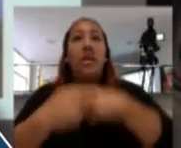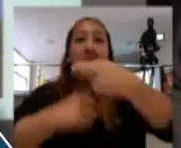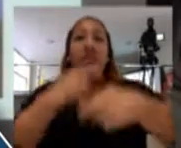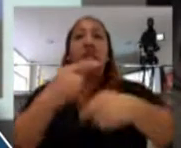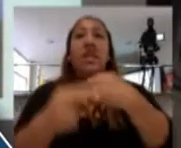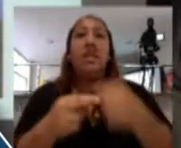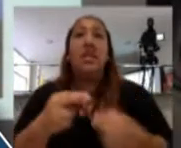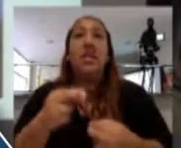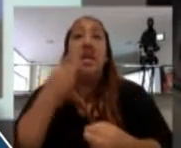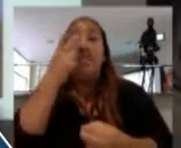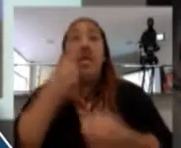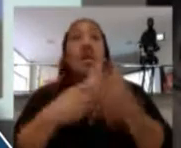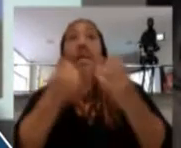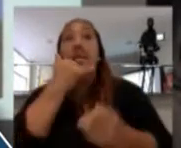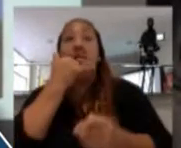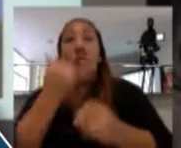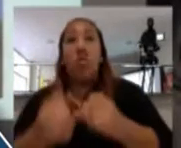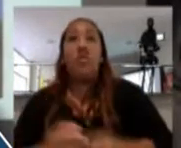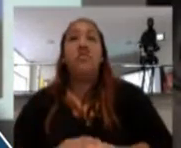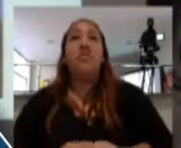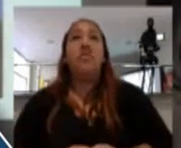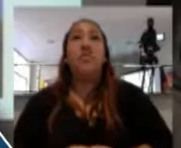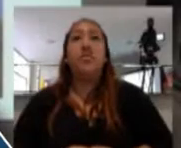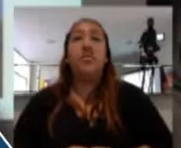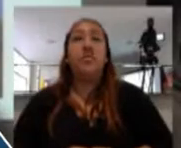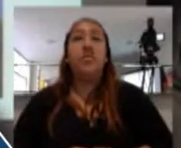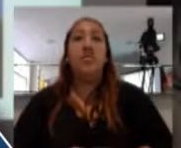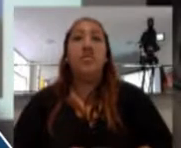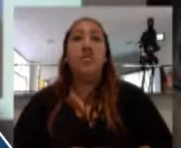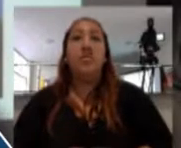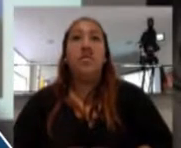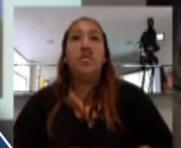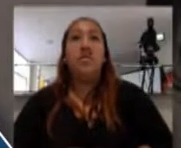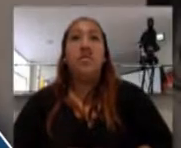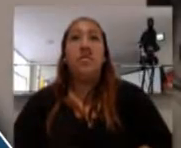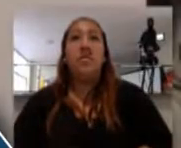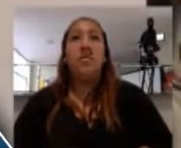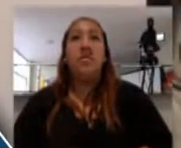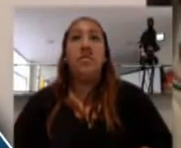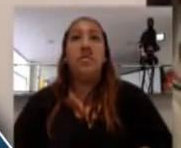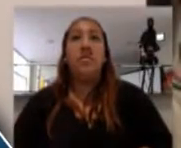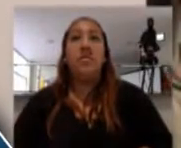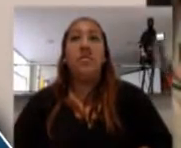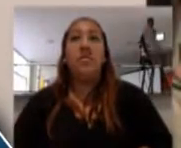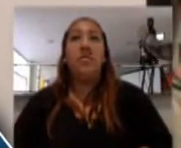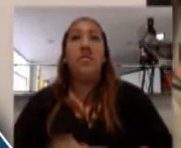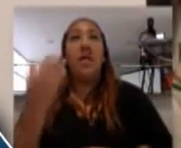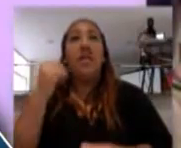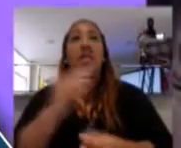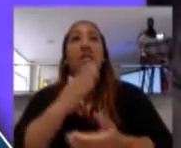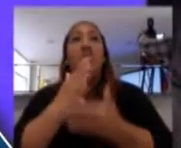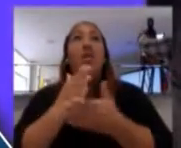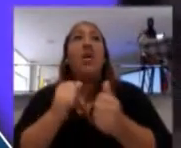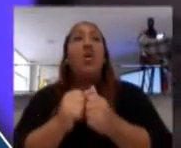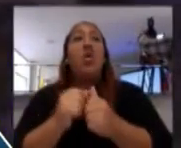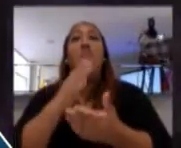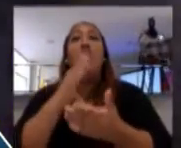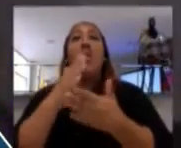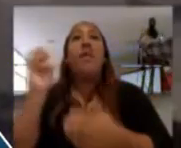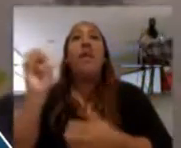Fíjense lo que nos ha pasado últimamente a nosotros en el país. Hemos tenido una situación de emergencia